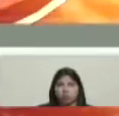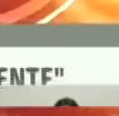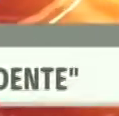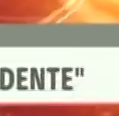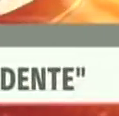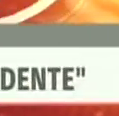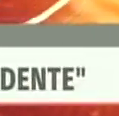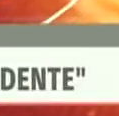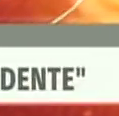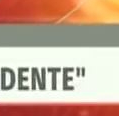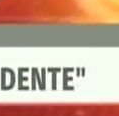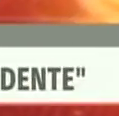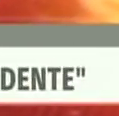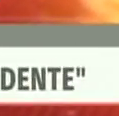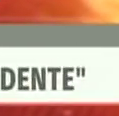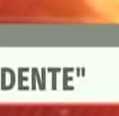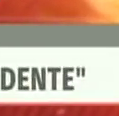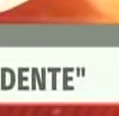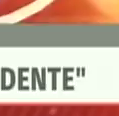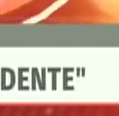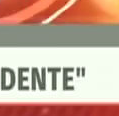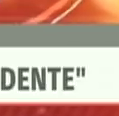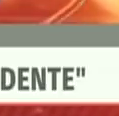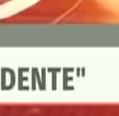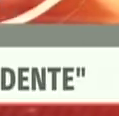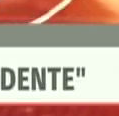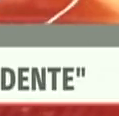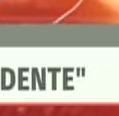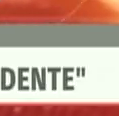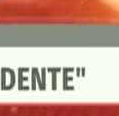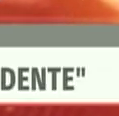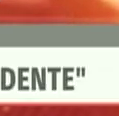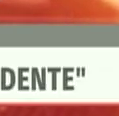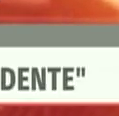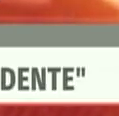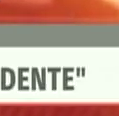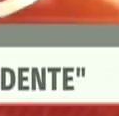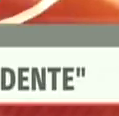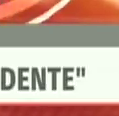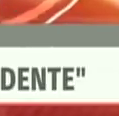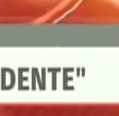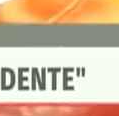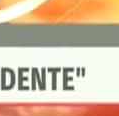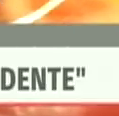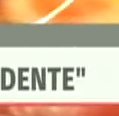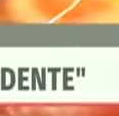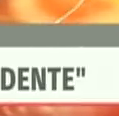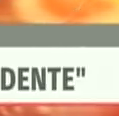Nuestro pueblo está cada día más blindado en fortaleza para aguantar cualquier ataque, venga de donde venga.